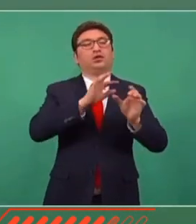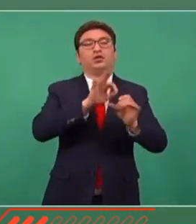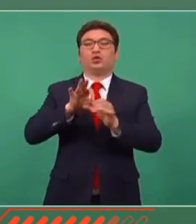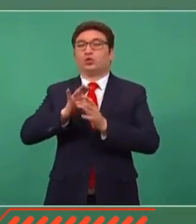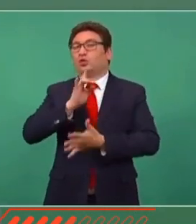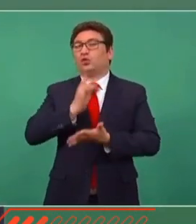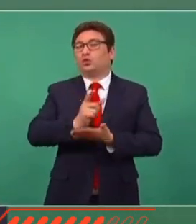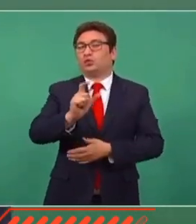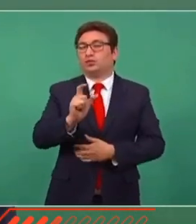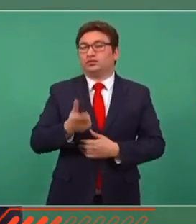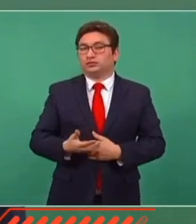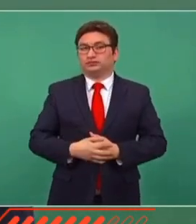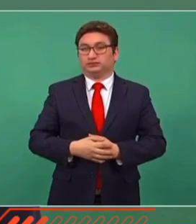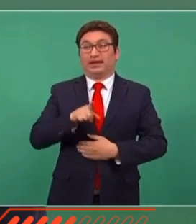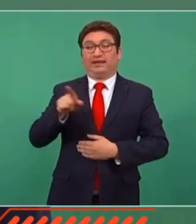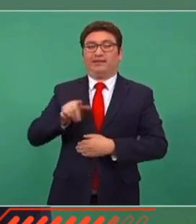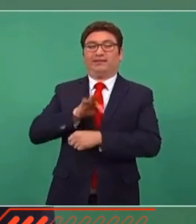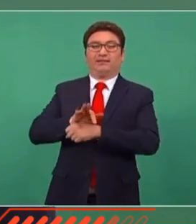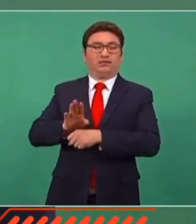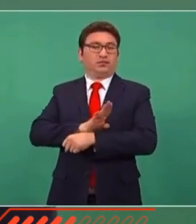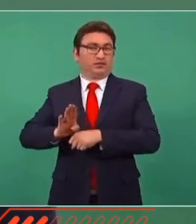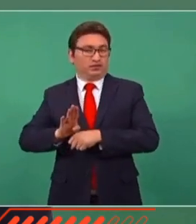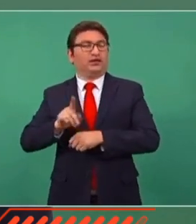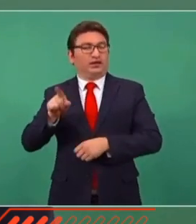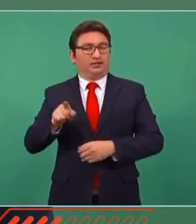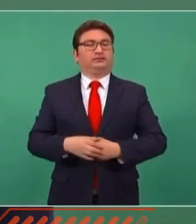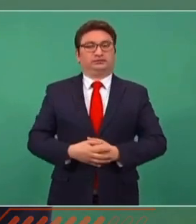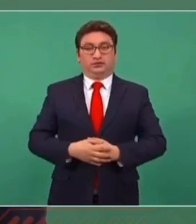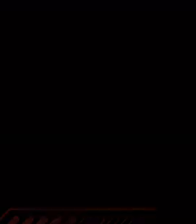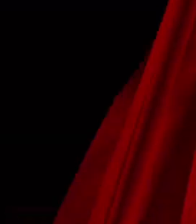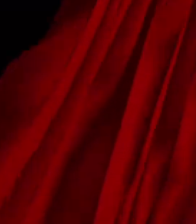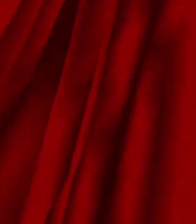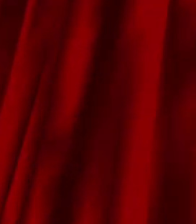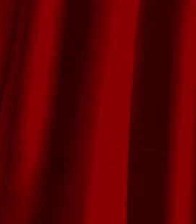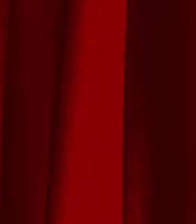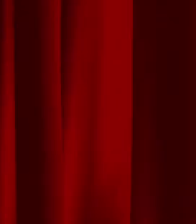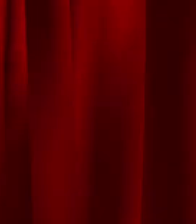cuando les favorece, cuando les ayuda.